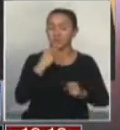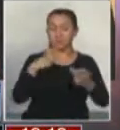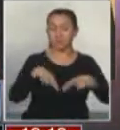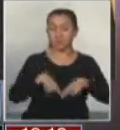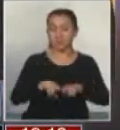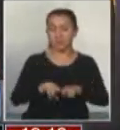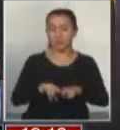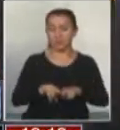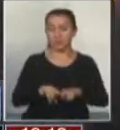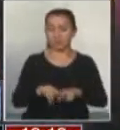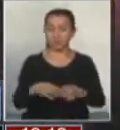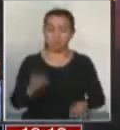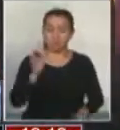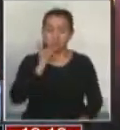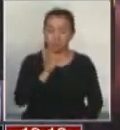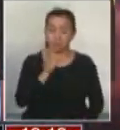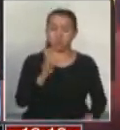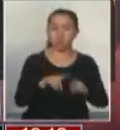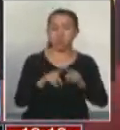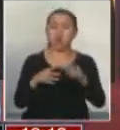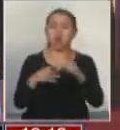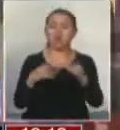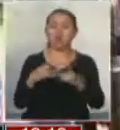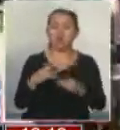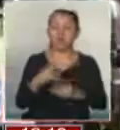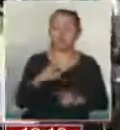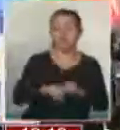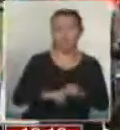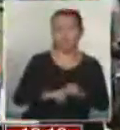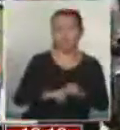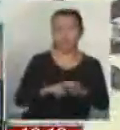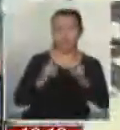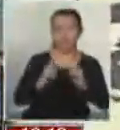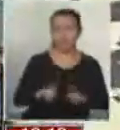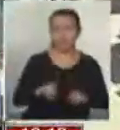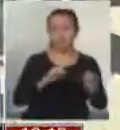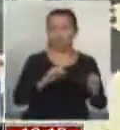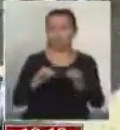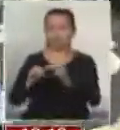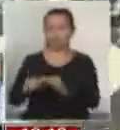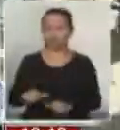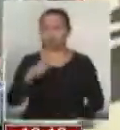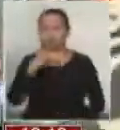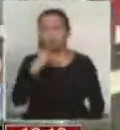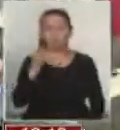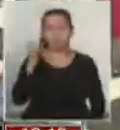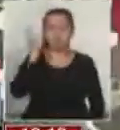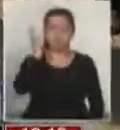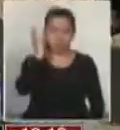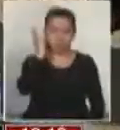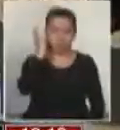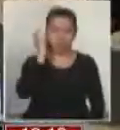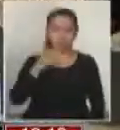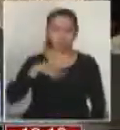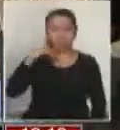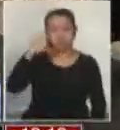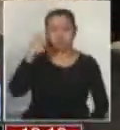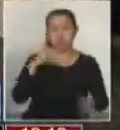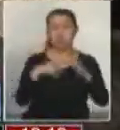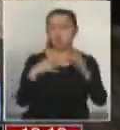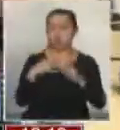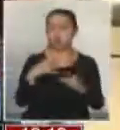era lo que he señalado, una alternativa, y que el matrimonio debía preservarse para un hombre y una mujer. Creo que es una opción